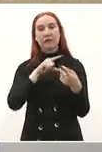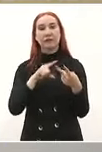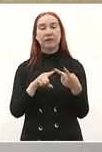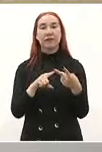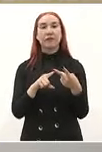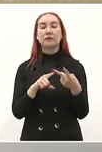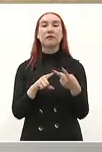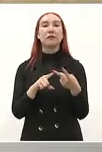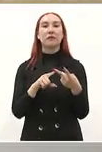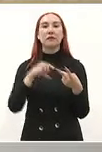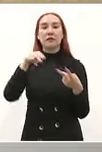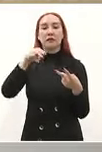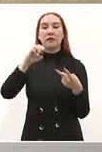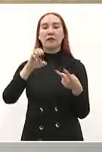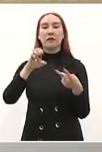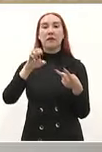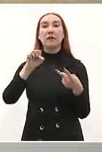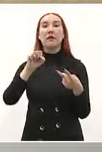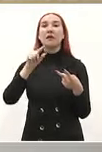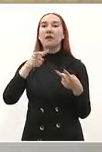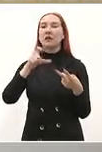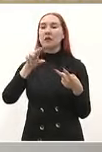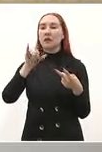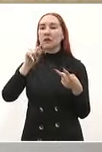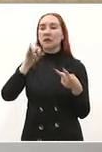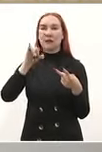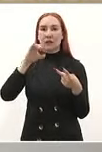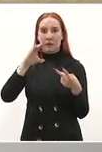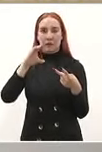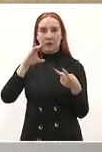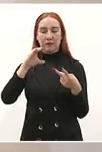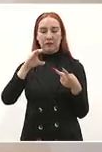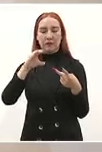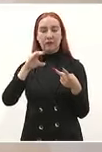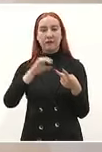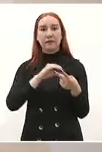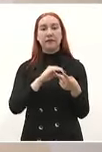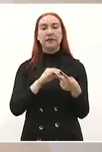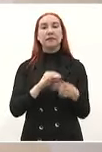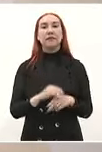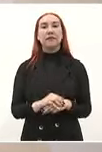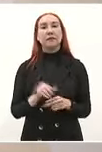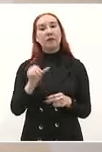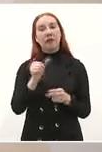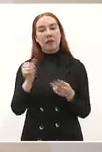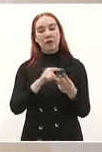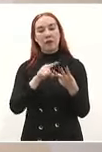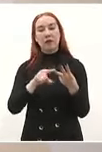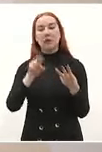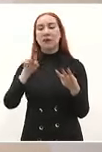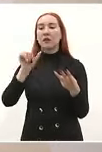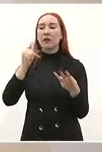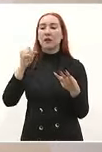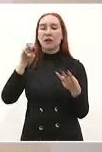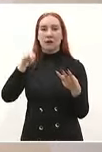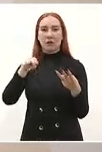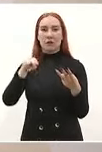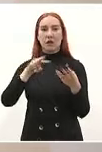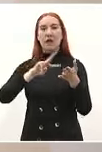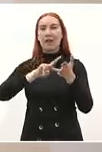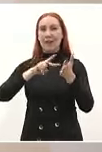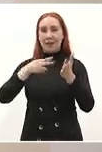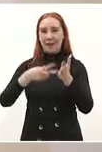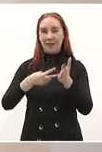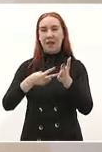Mesquitic que es medicina y Rayón que es ingeniería